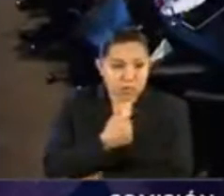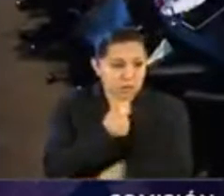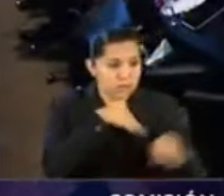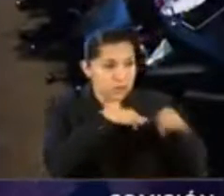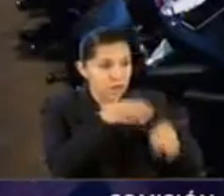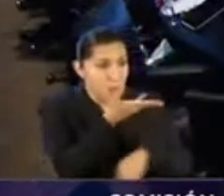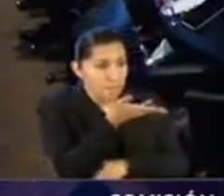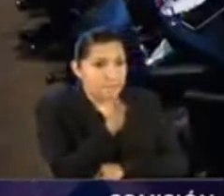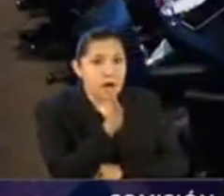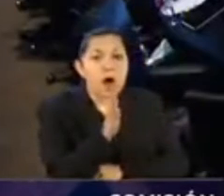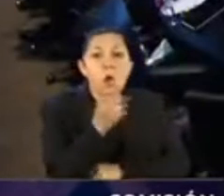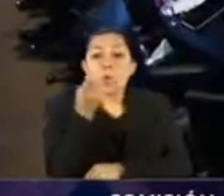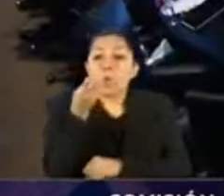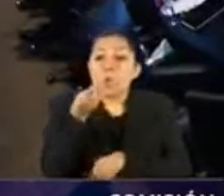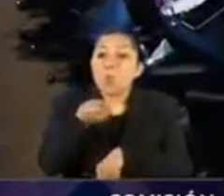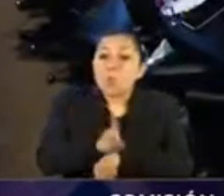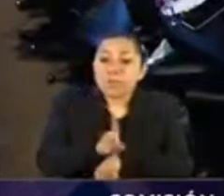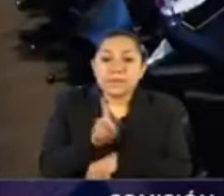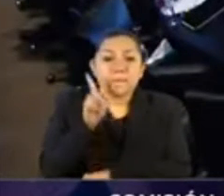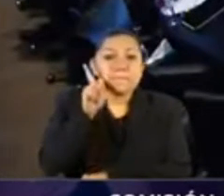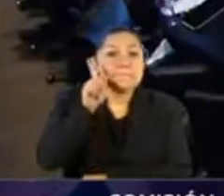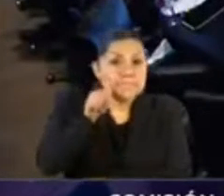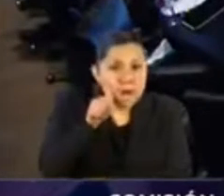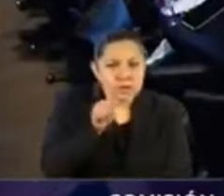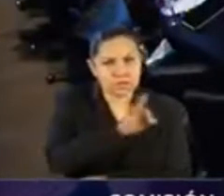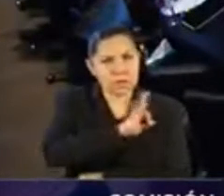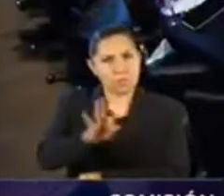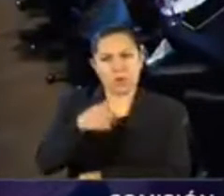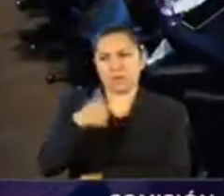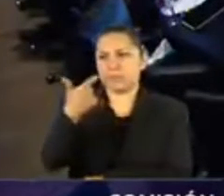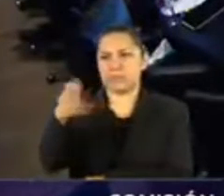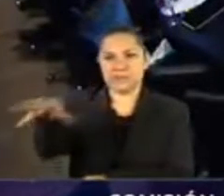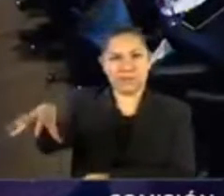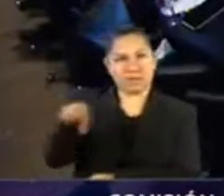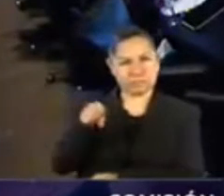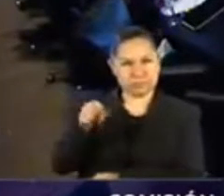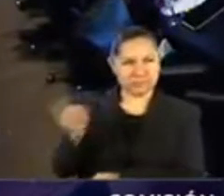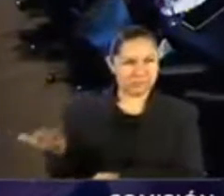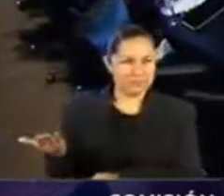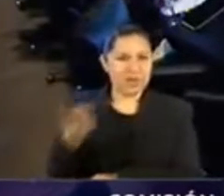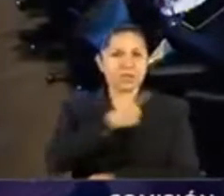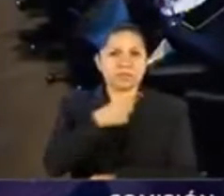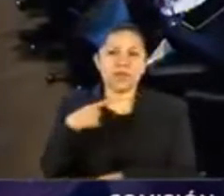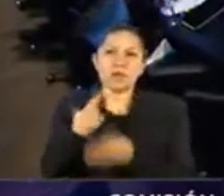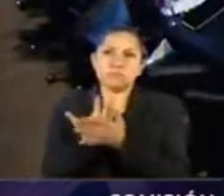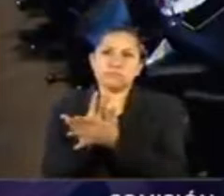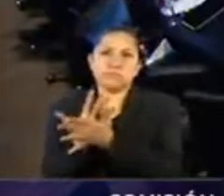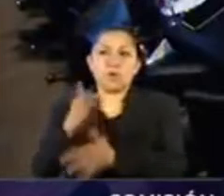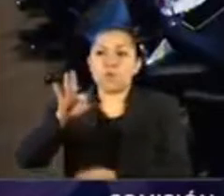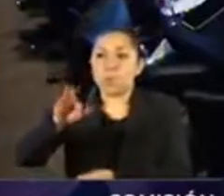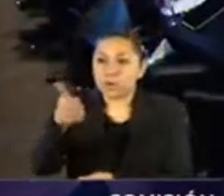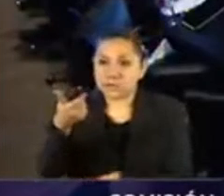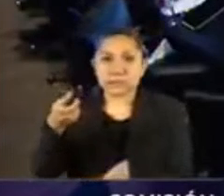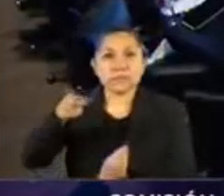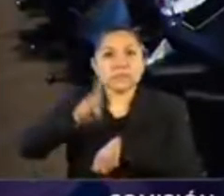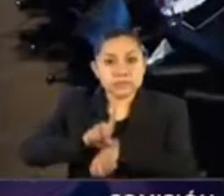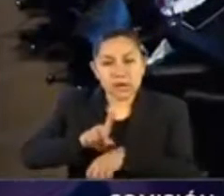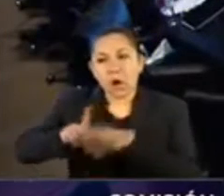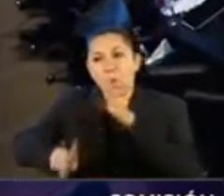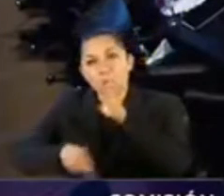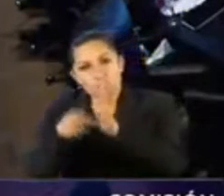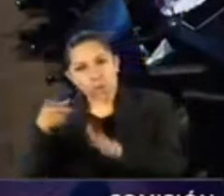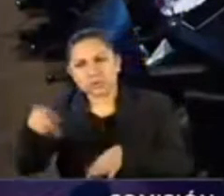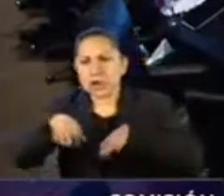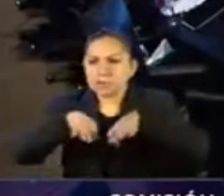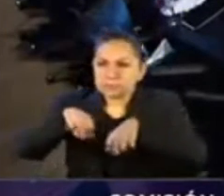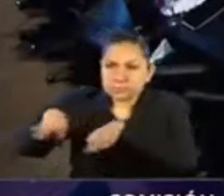Porque en la lógica normal son cuarenta seis días esperando que el trabajador se reincorpore a la actividad productiva. Aquí queremos que tenga dinero